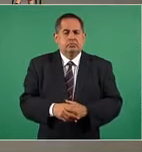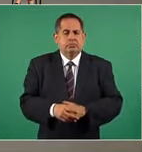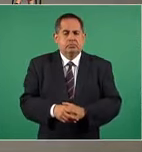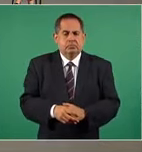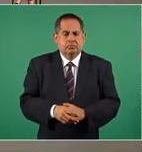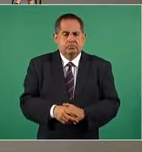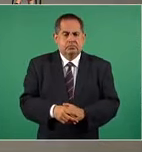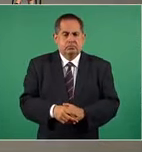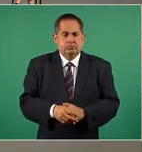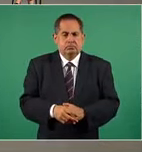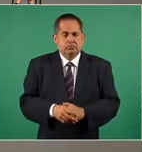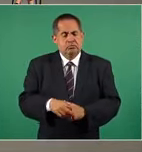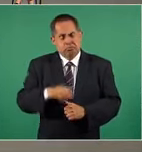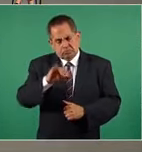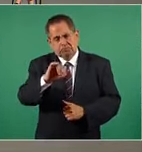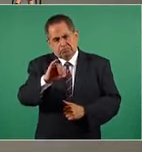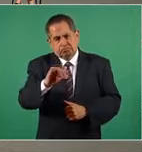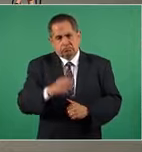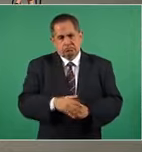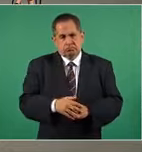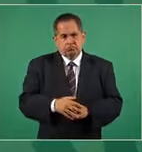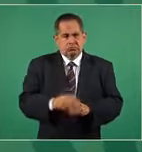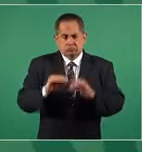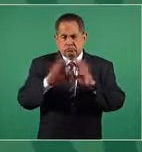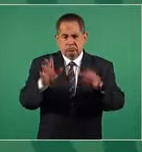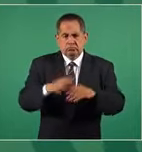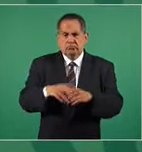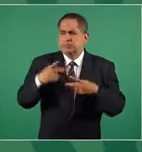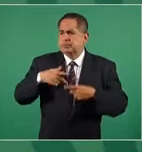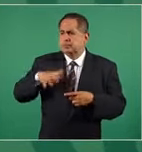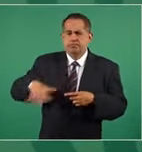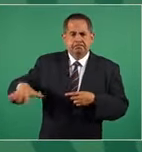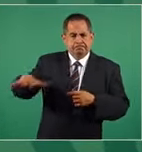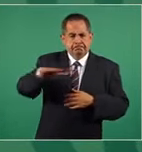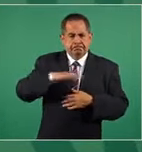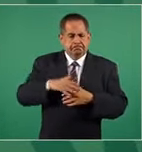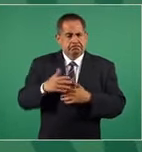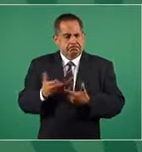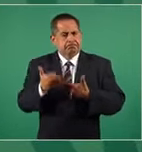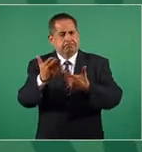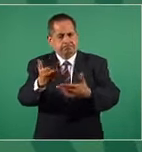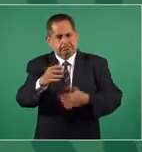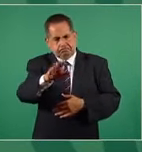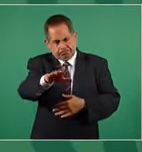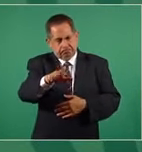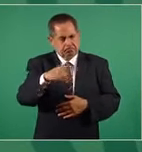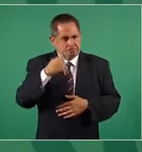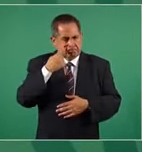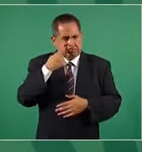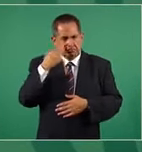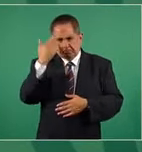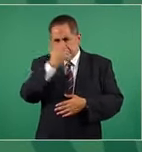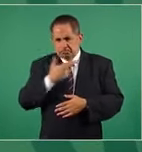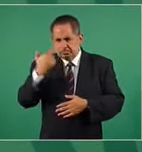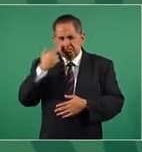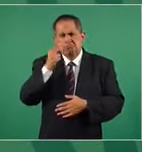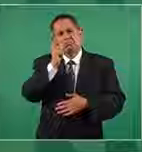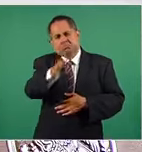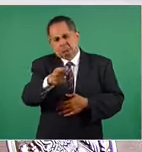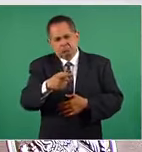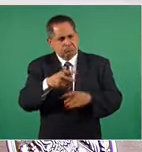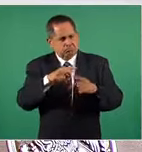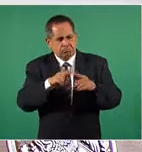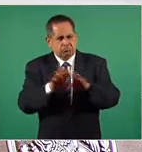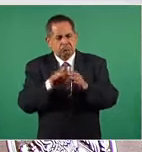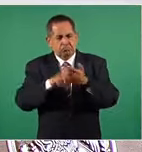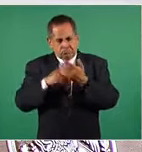te ofrezco y desde luego a los vecinos que voy a hacer una revisión del